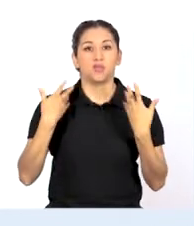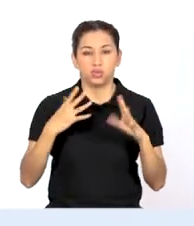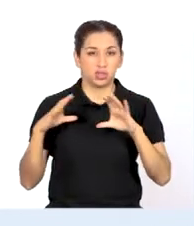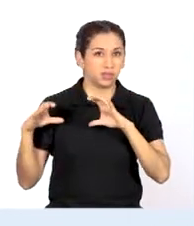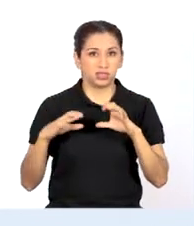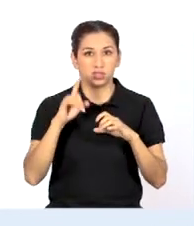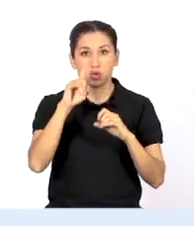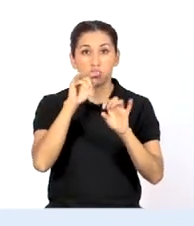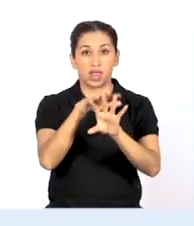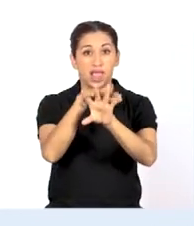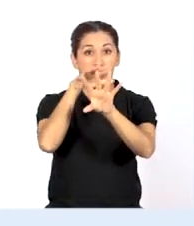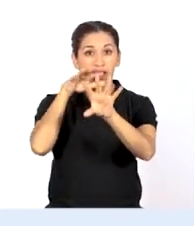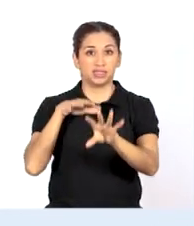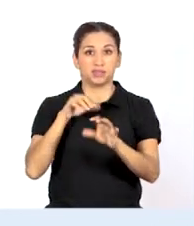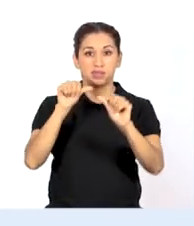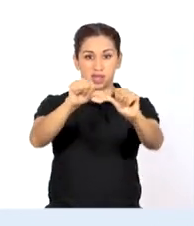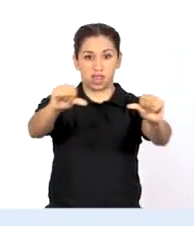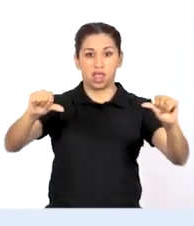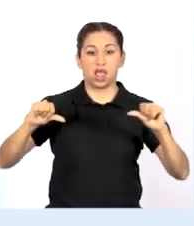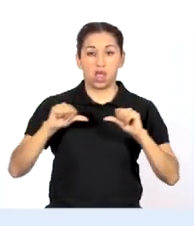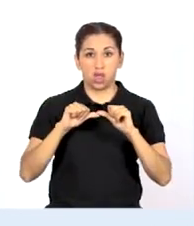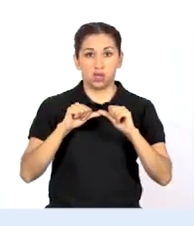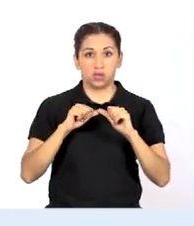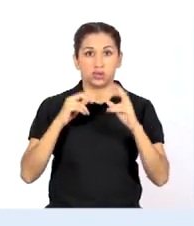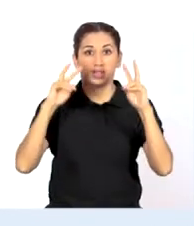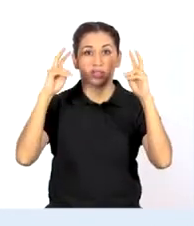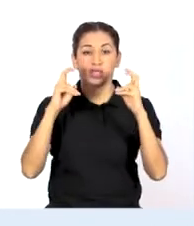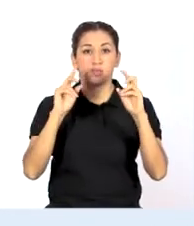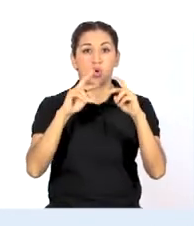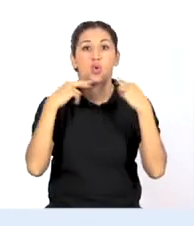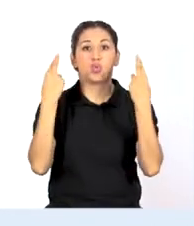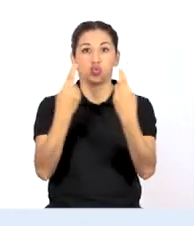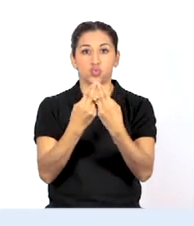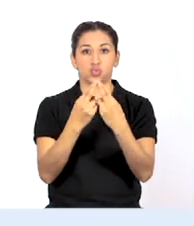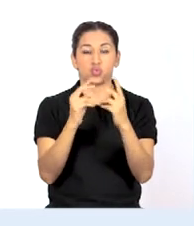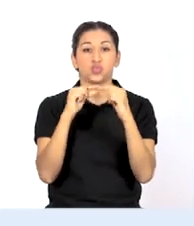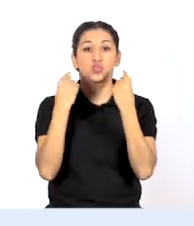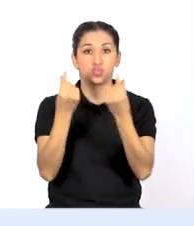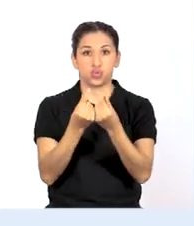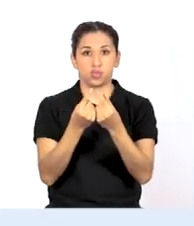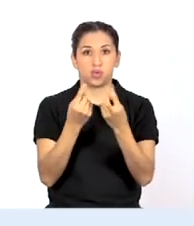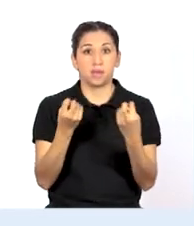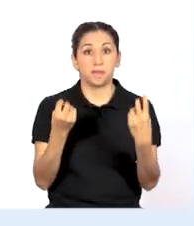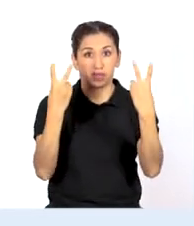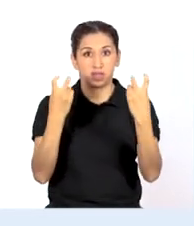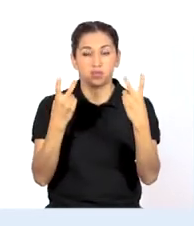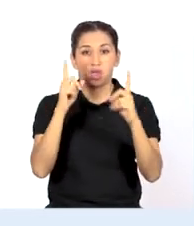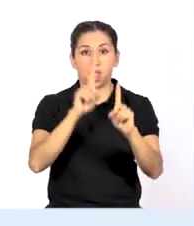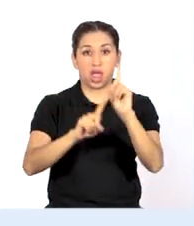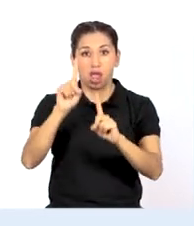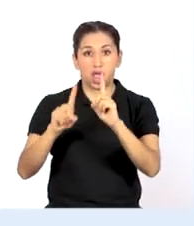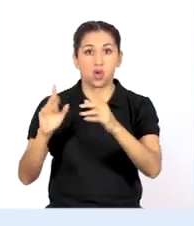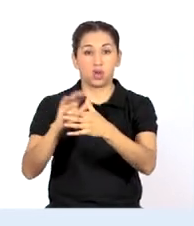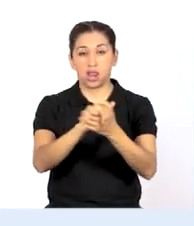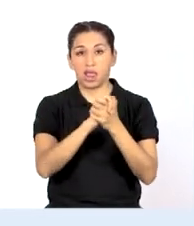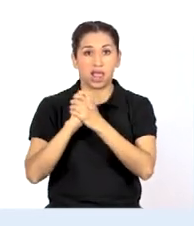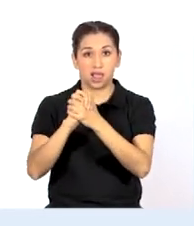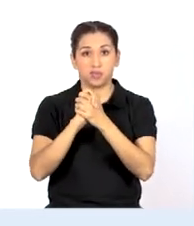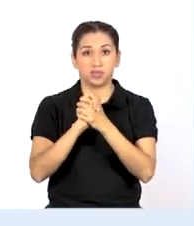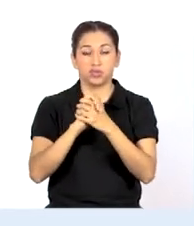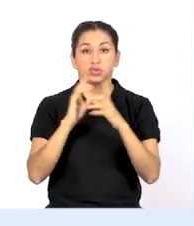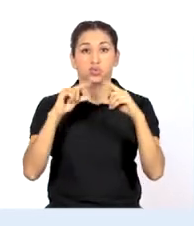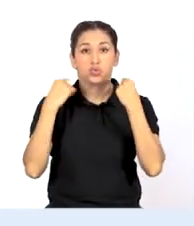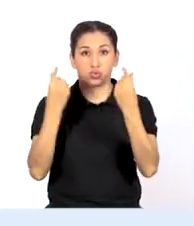podríamos realizar una asamblea de aula virtual o una reunión de equipo de manera virtual con algunas compañeras y